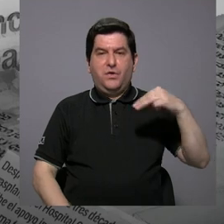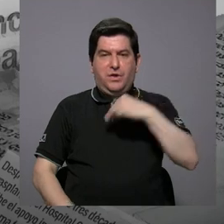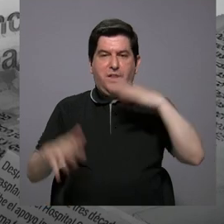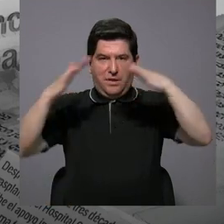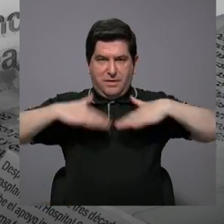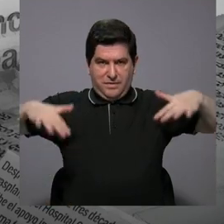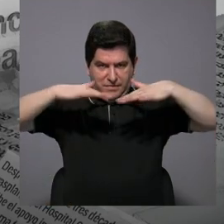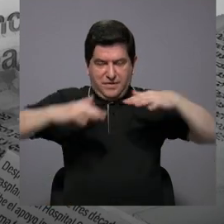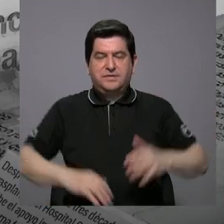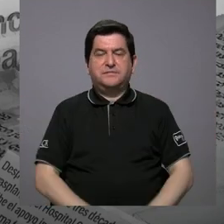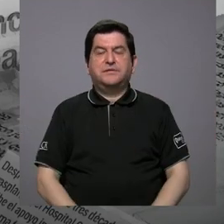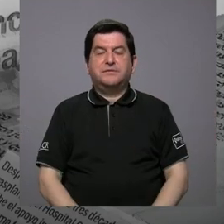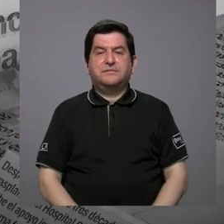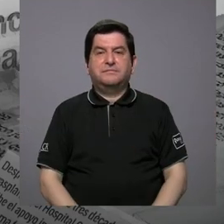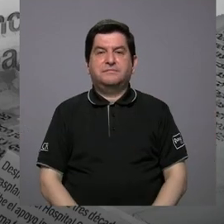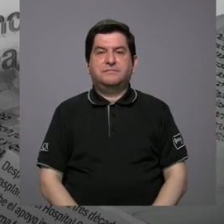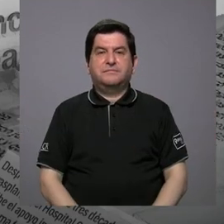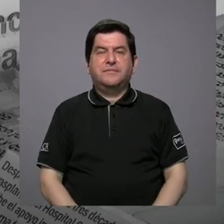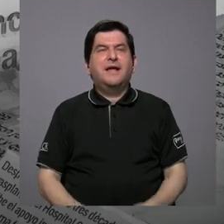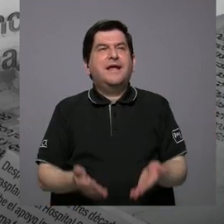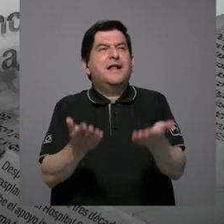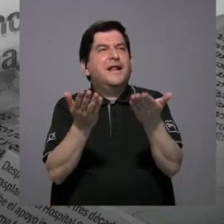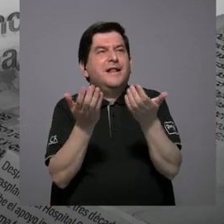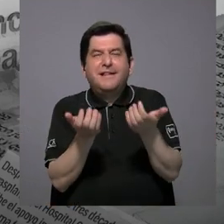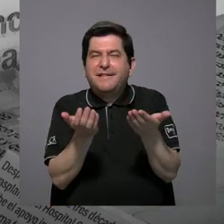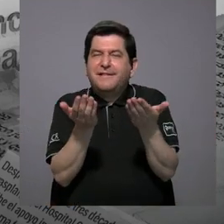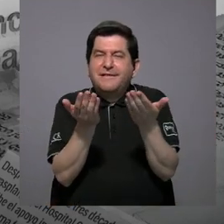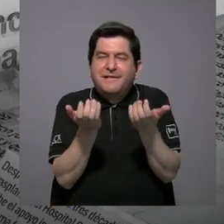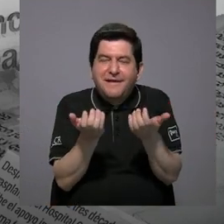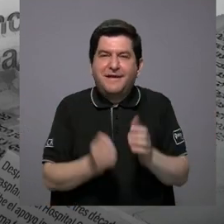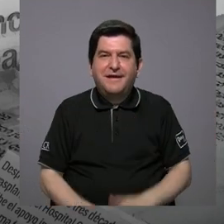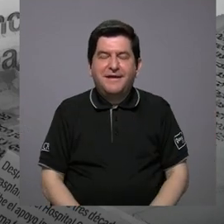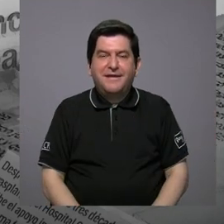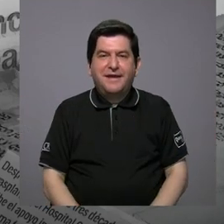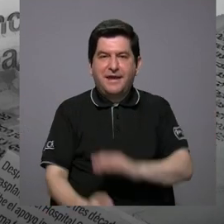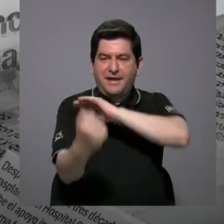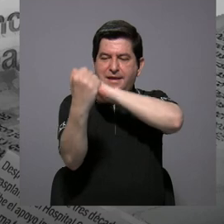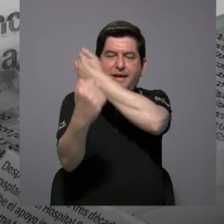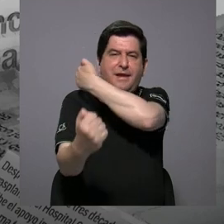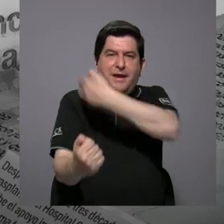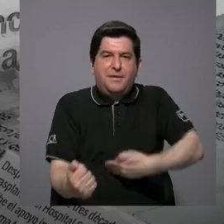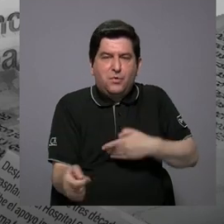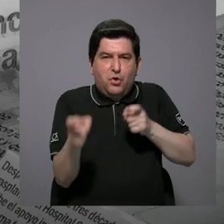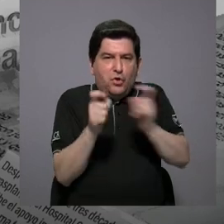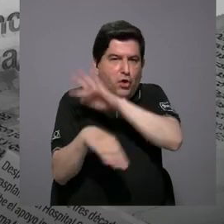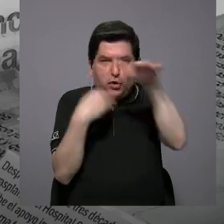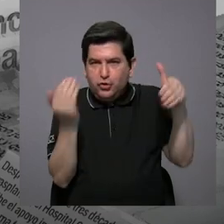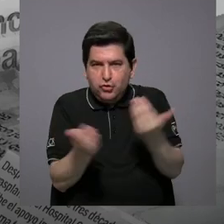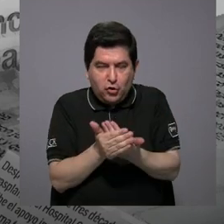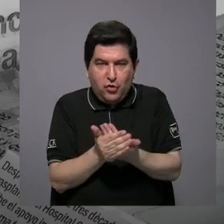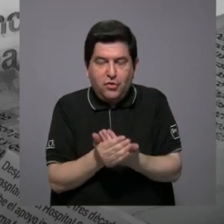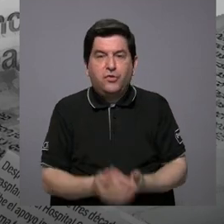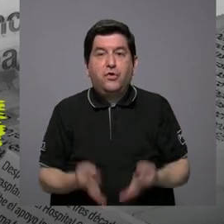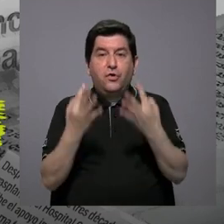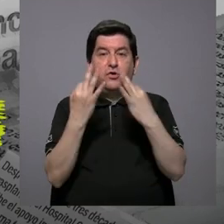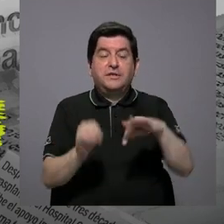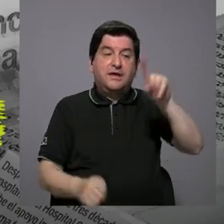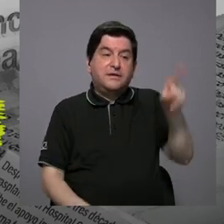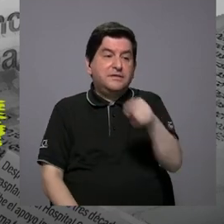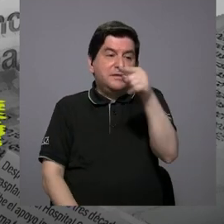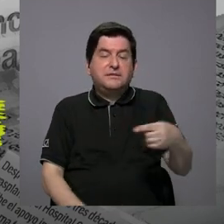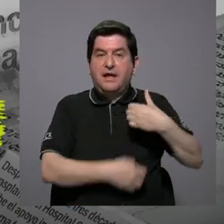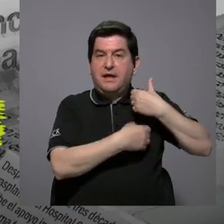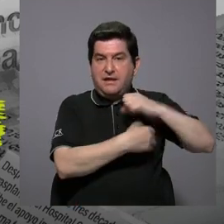Y efectivamente quieren como que sea el Ejecutivo el que maneje todo para quitarle a las